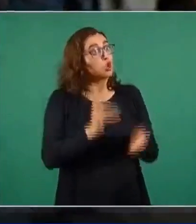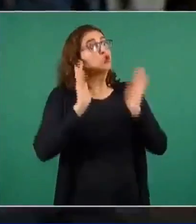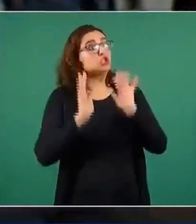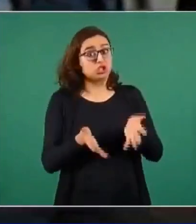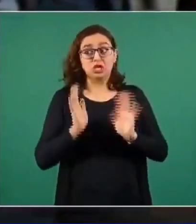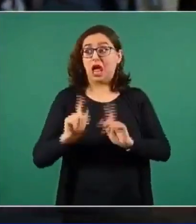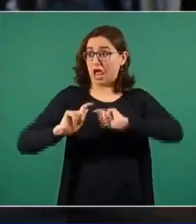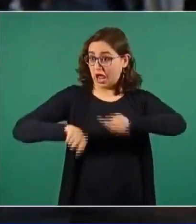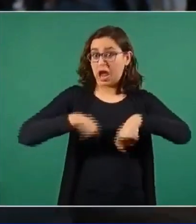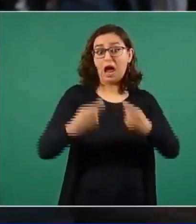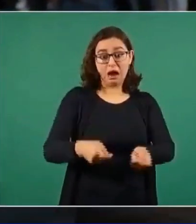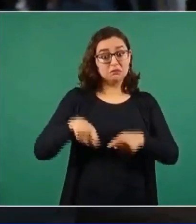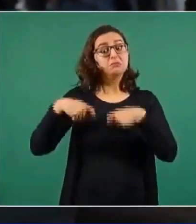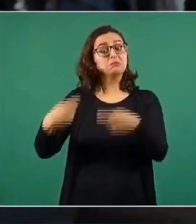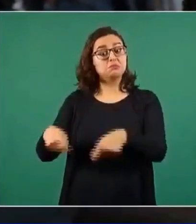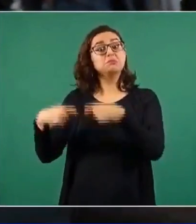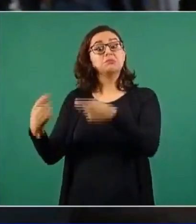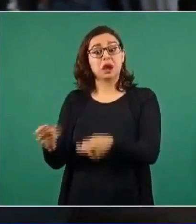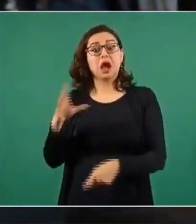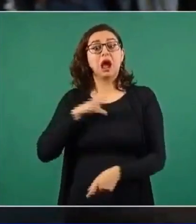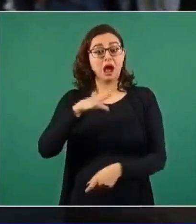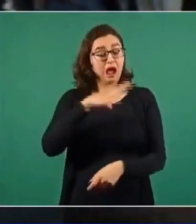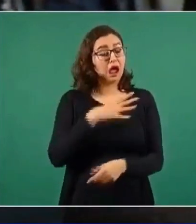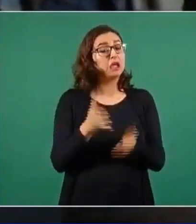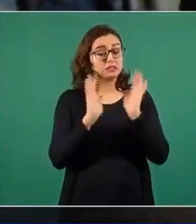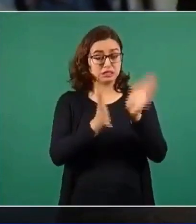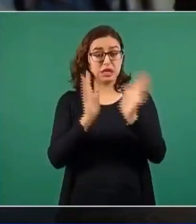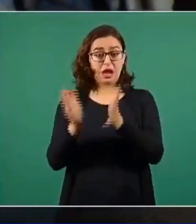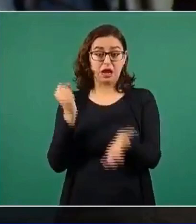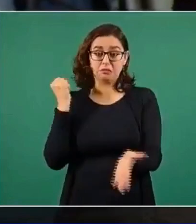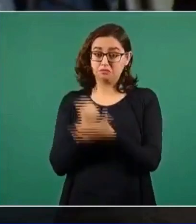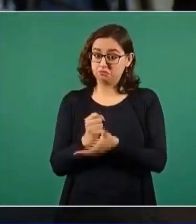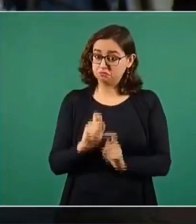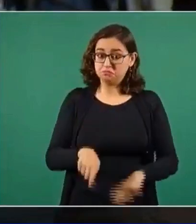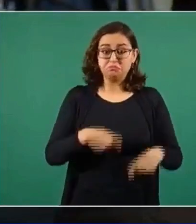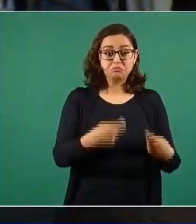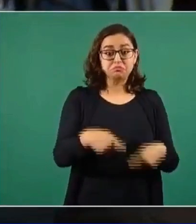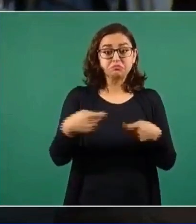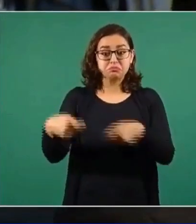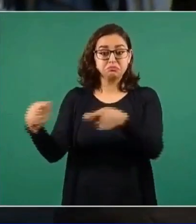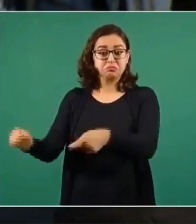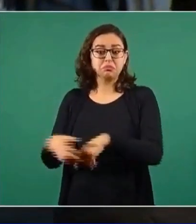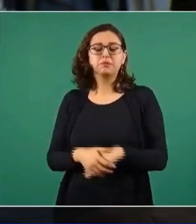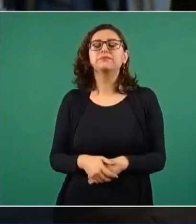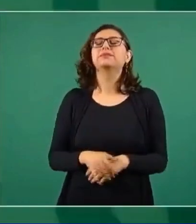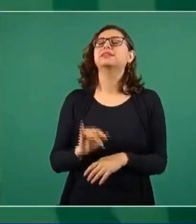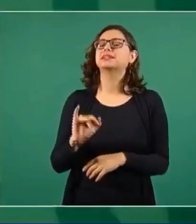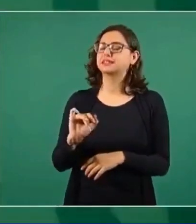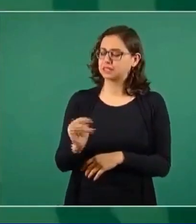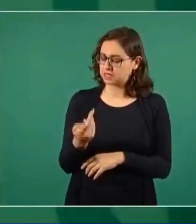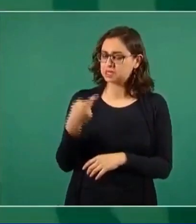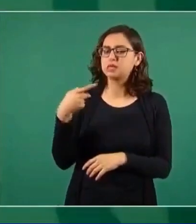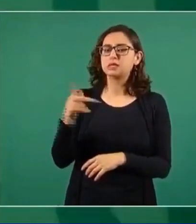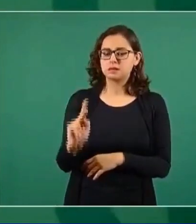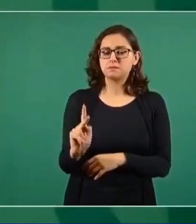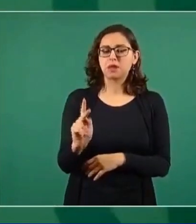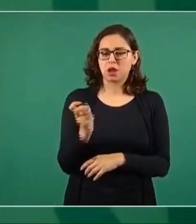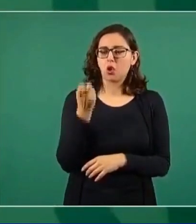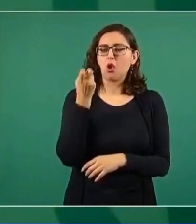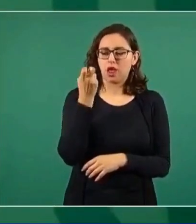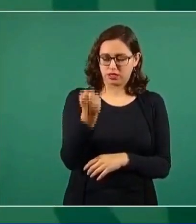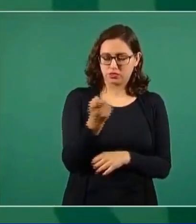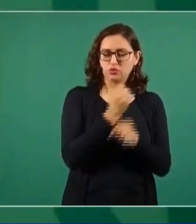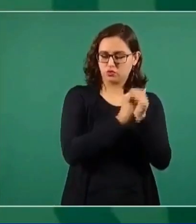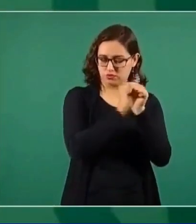¿Pompa Corella, el exsecretario de Gobierno, el secretario de Gobierno ya tiene su notaría y ya está ahí? Sí, pero eso ya quedamos de que